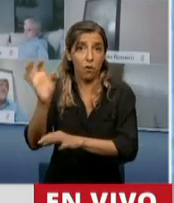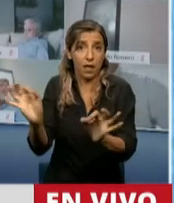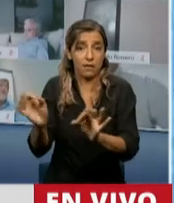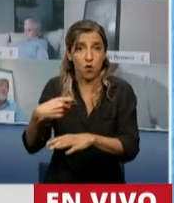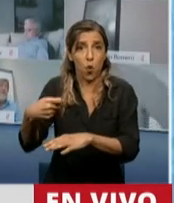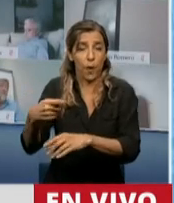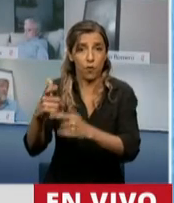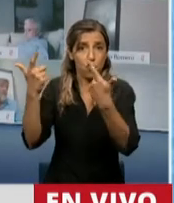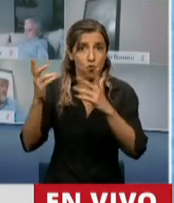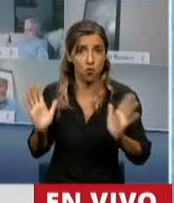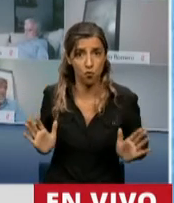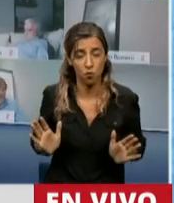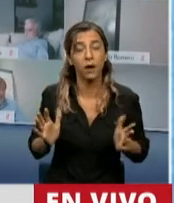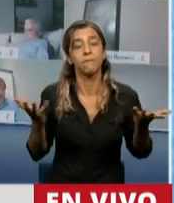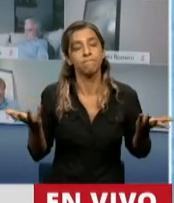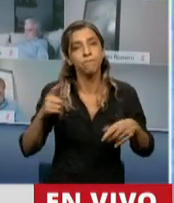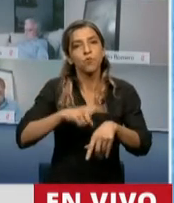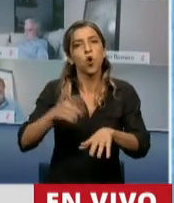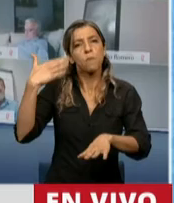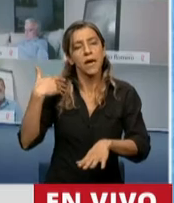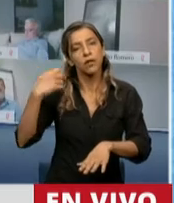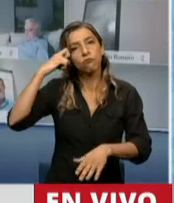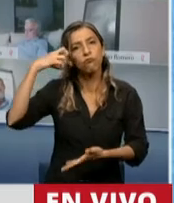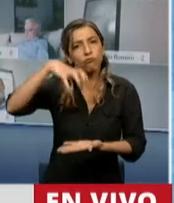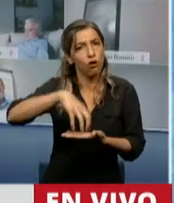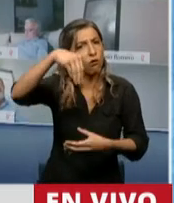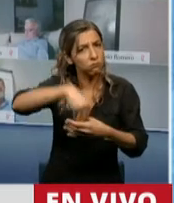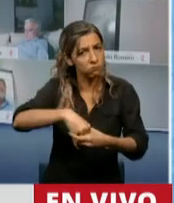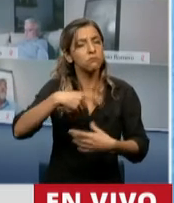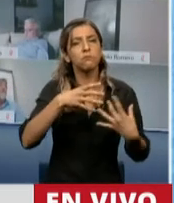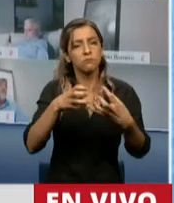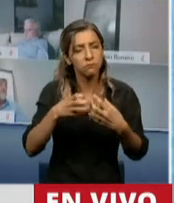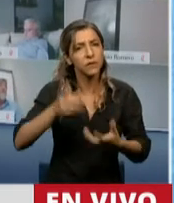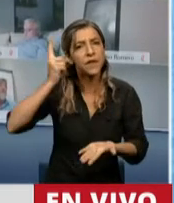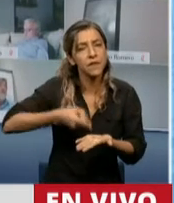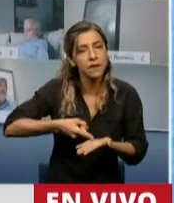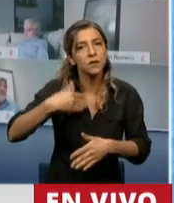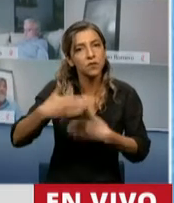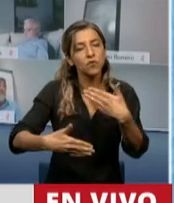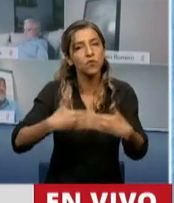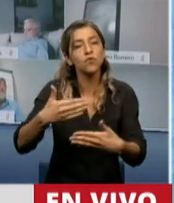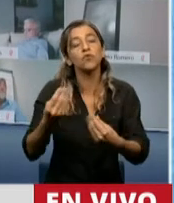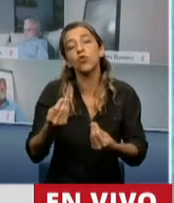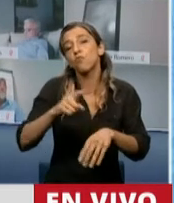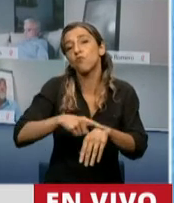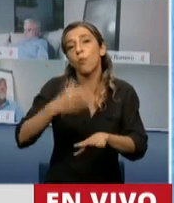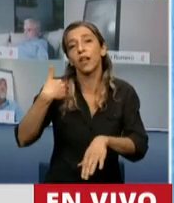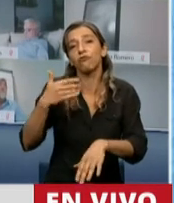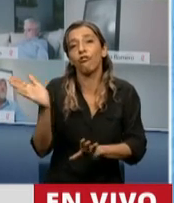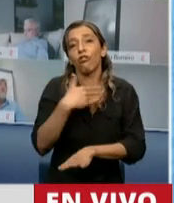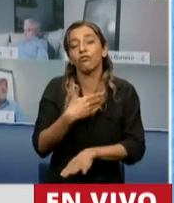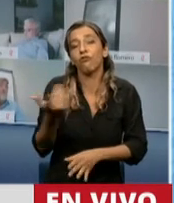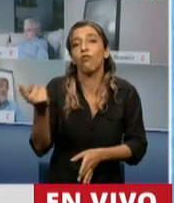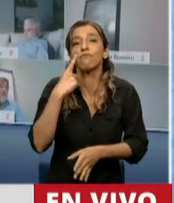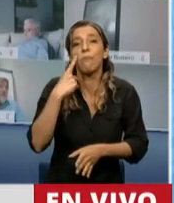se fueron tomando decisiones en el Congreso de la Nación con esto que se le llamó las moratorias, para que